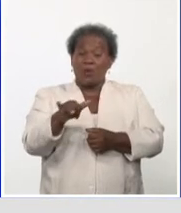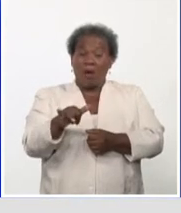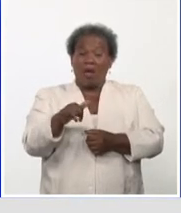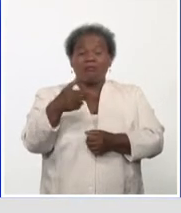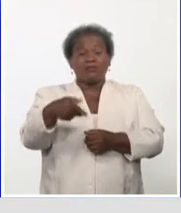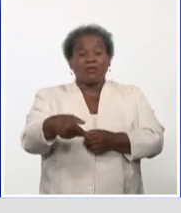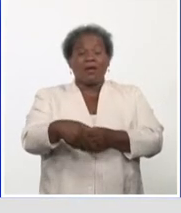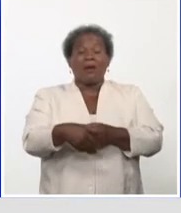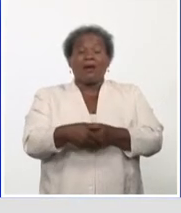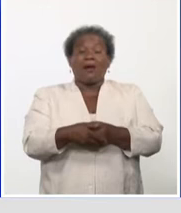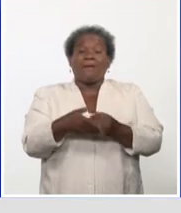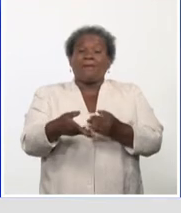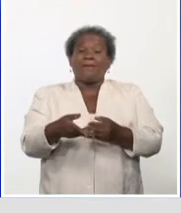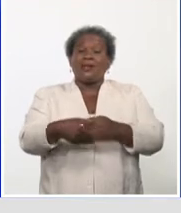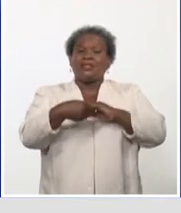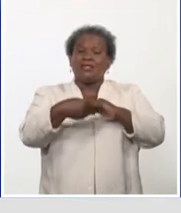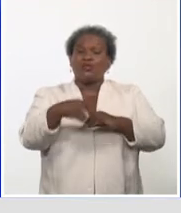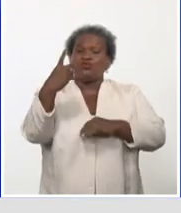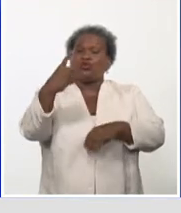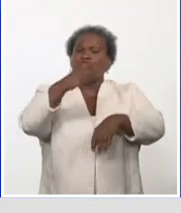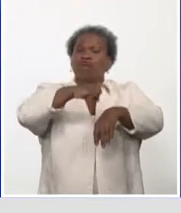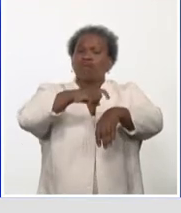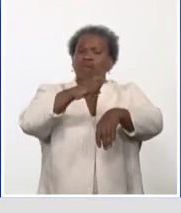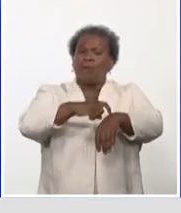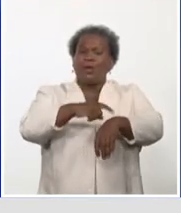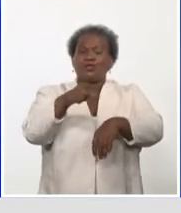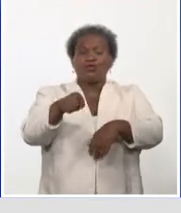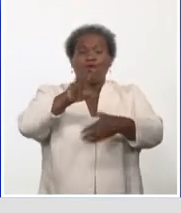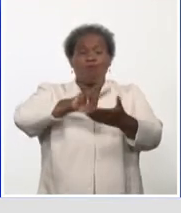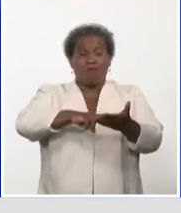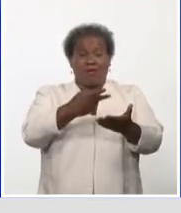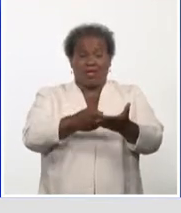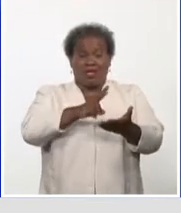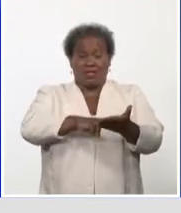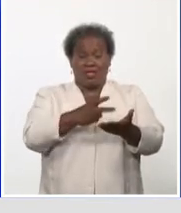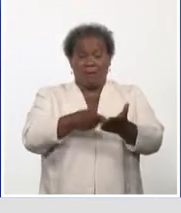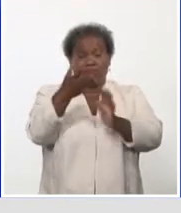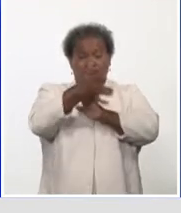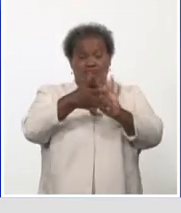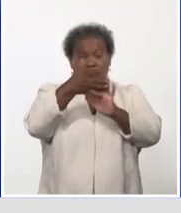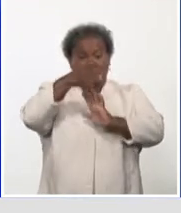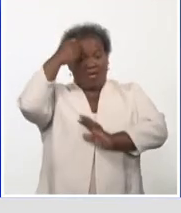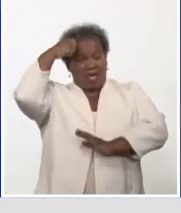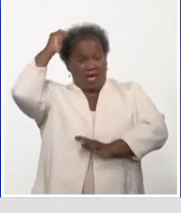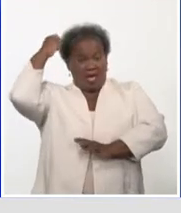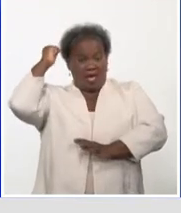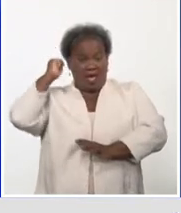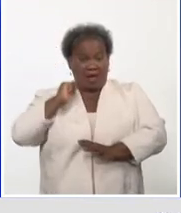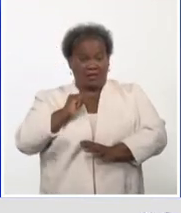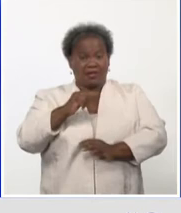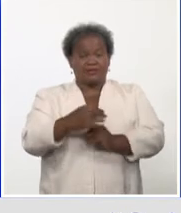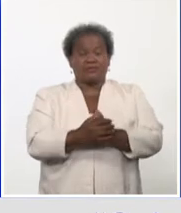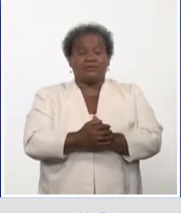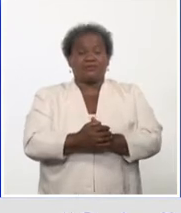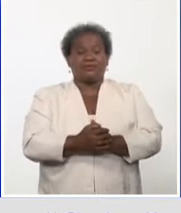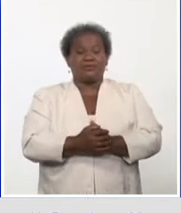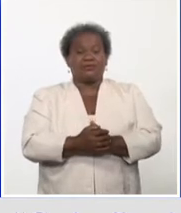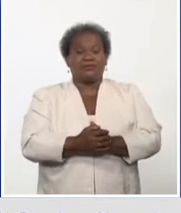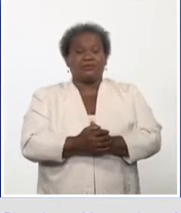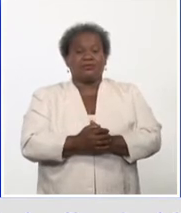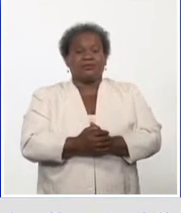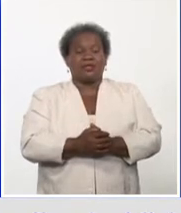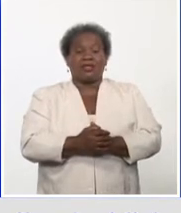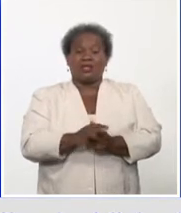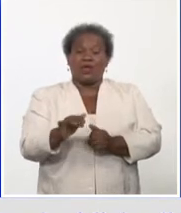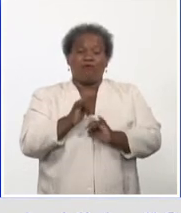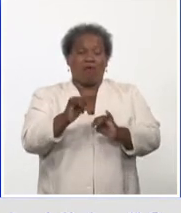acompañado en la segunda media hora con la intérprete de Lengua de Seña, Sania Reigada, a nos saludamos cuando comenzamos este